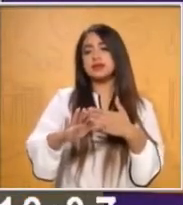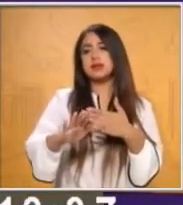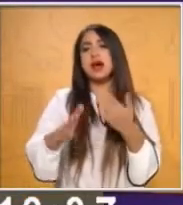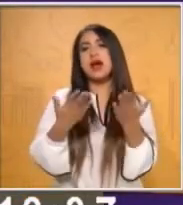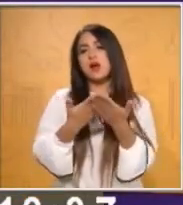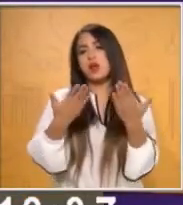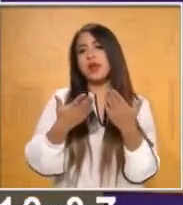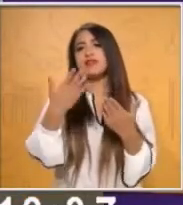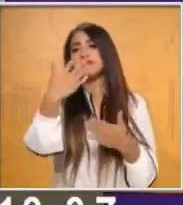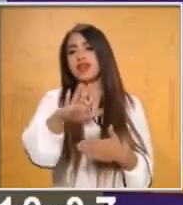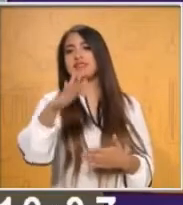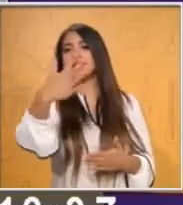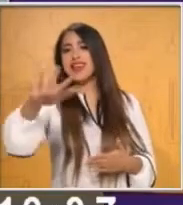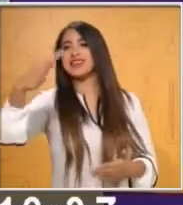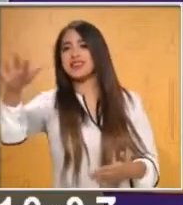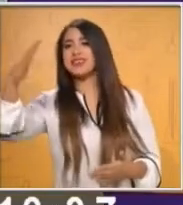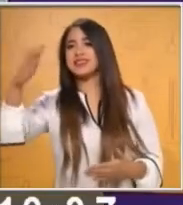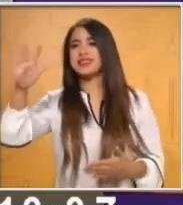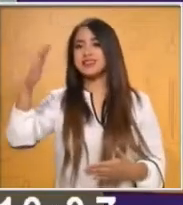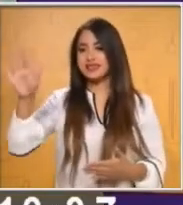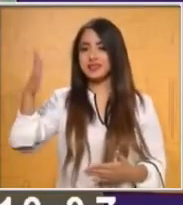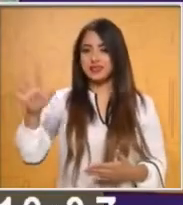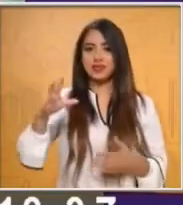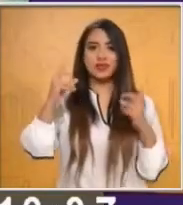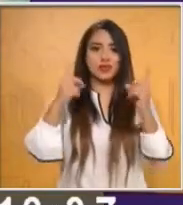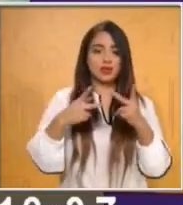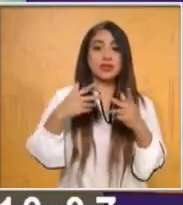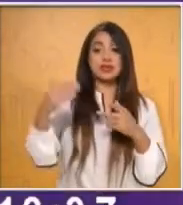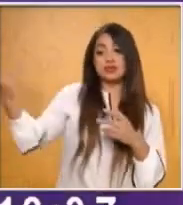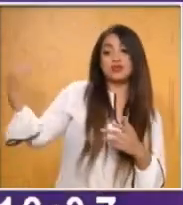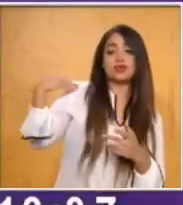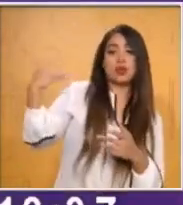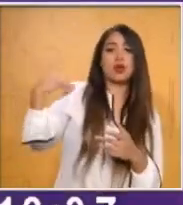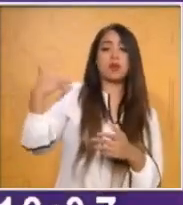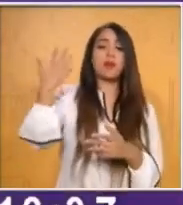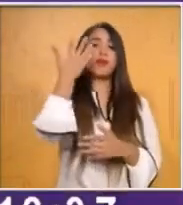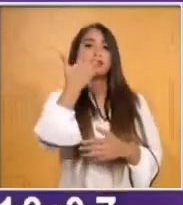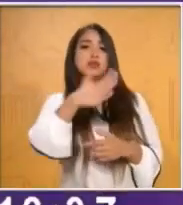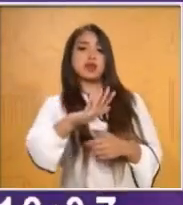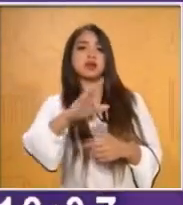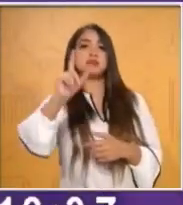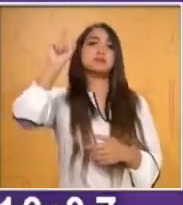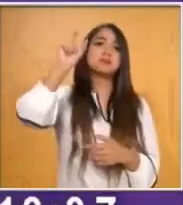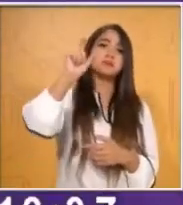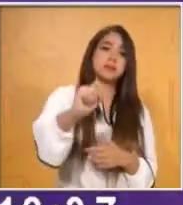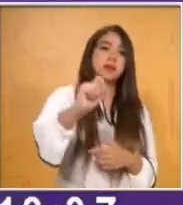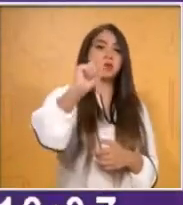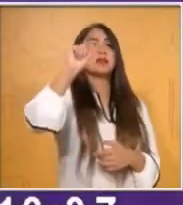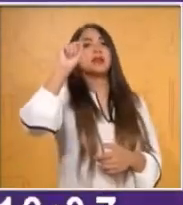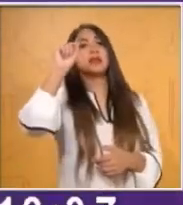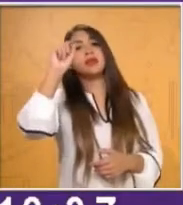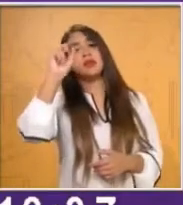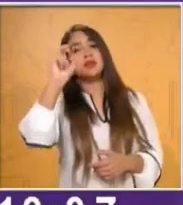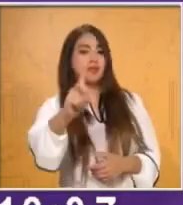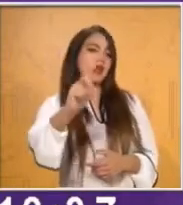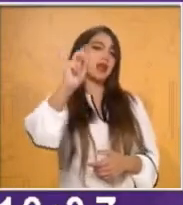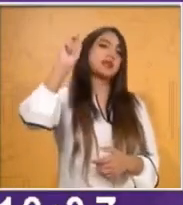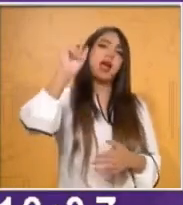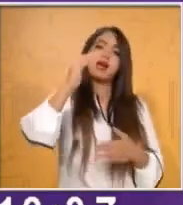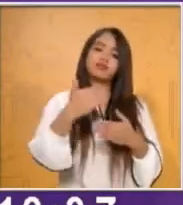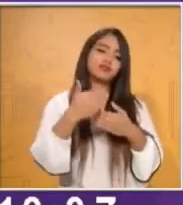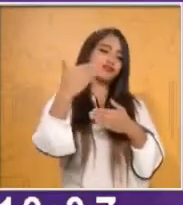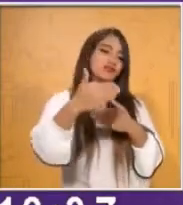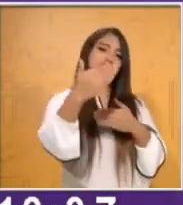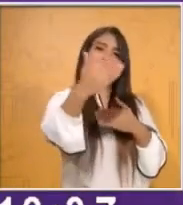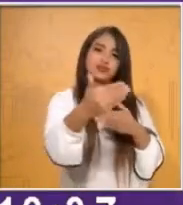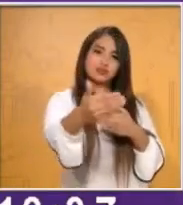Ahora, si lo hacemos de manera inversa, si te digo yo el 40, la siguiente persona va a decir el 30 y la siguiente el